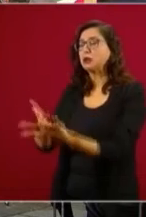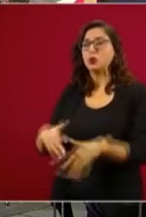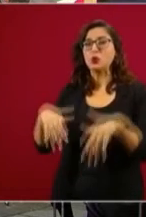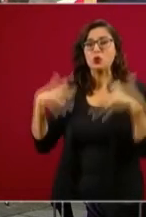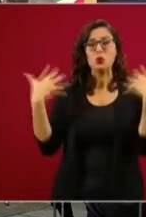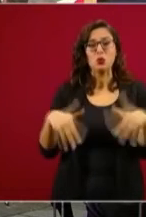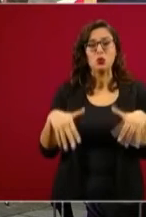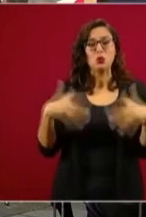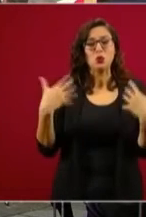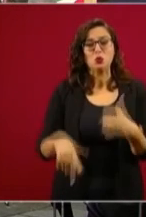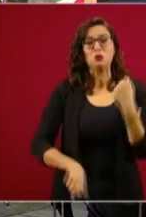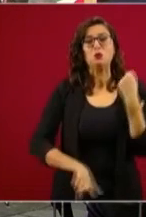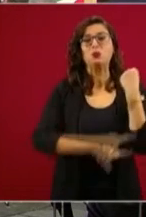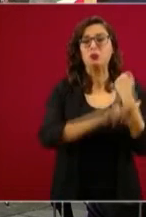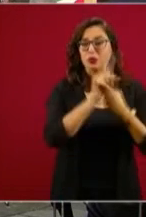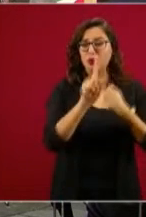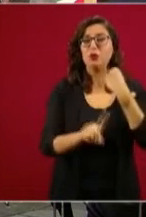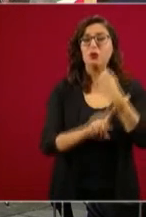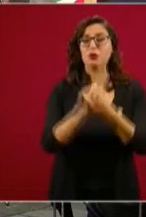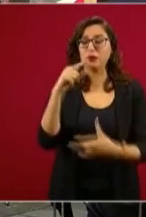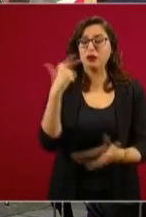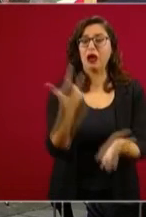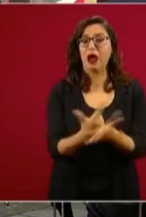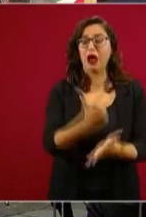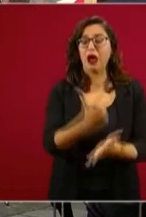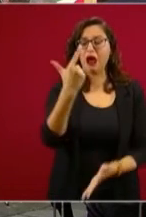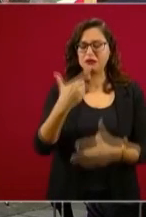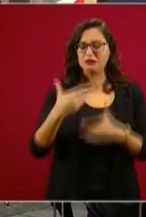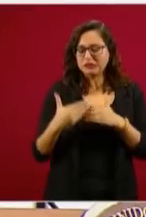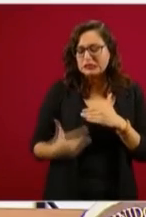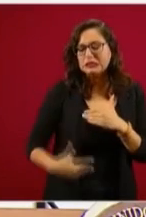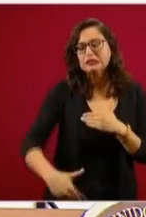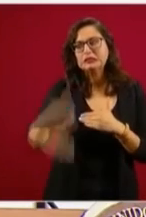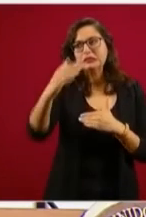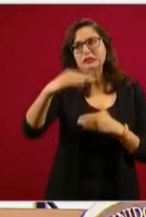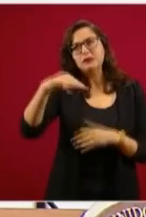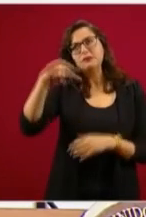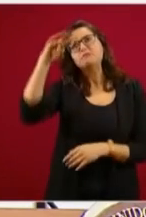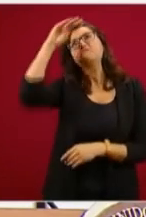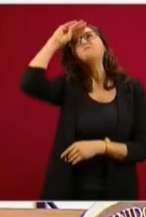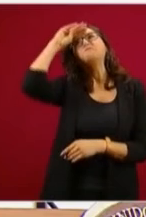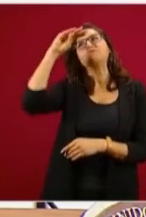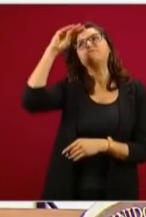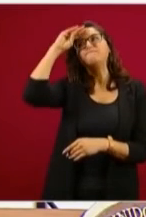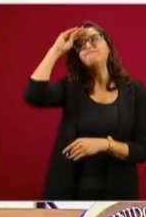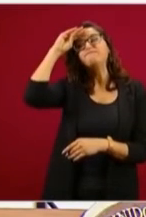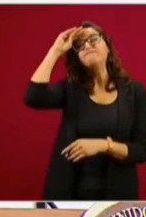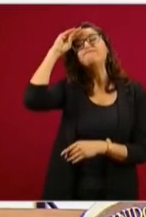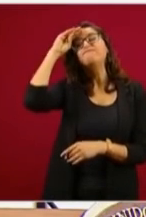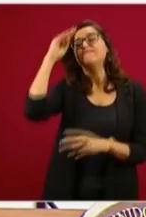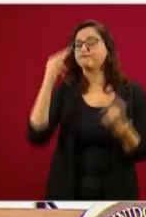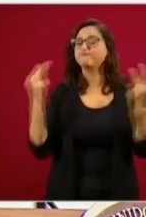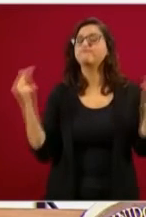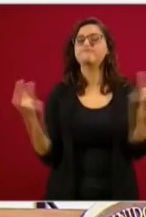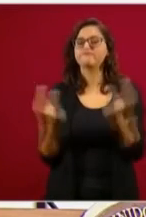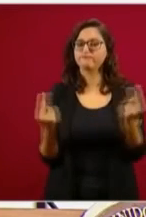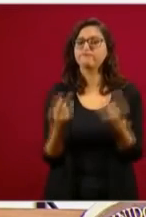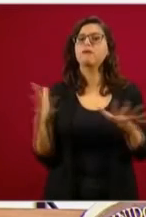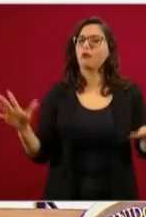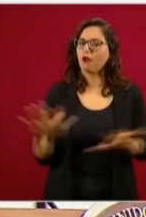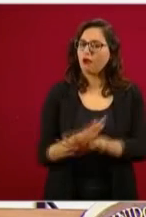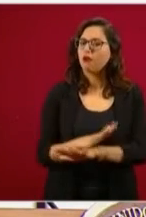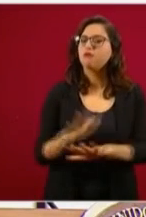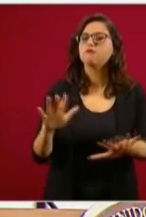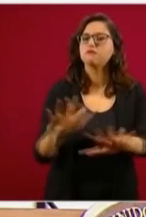presidente invitaba a un lado, nadie le podría decir que no. Ahora, yo creo que sí, al menos se ha intentado, porque